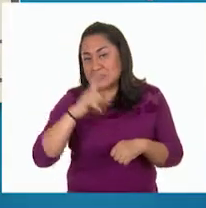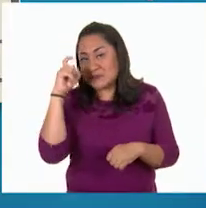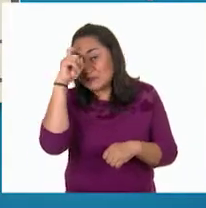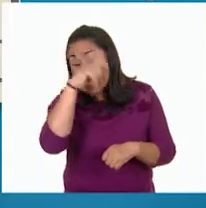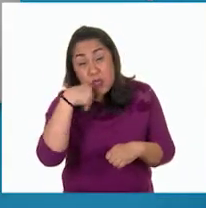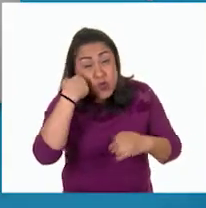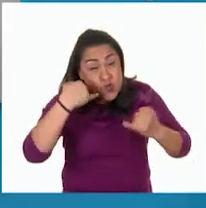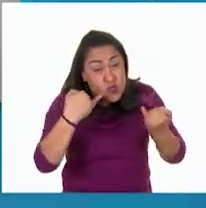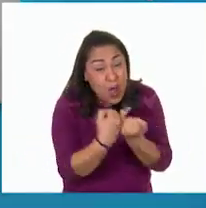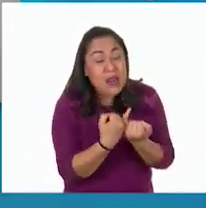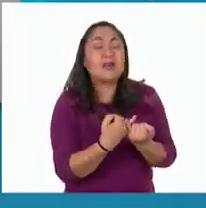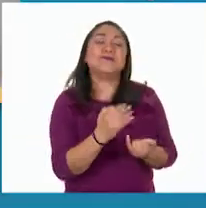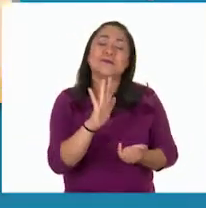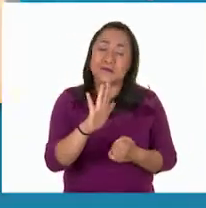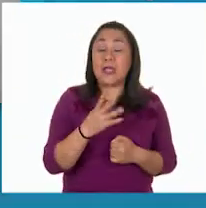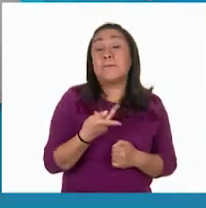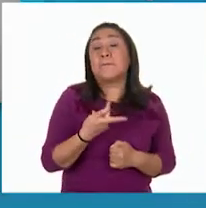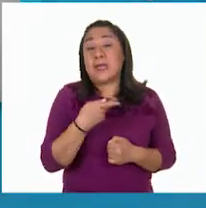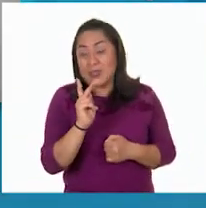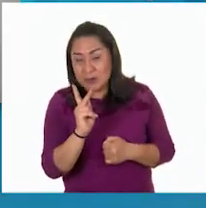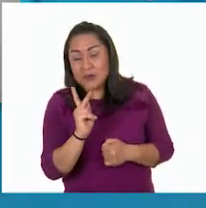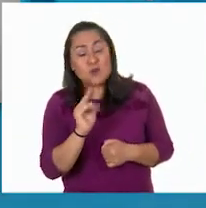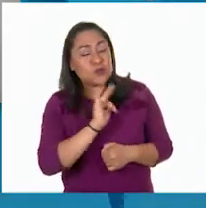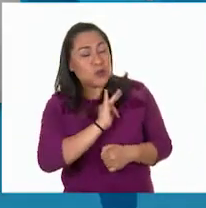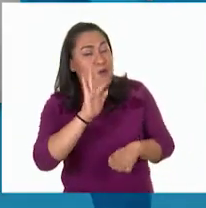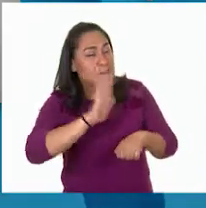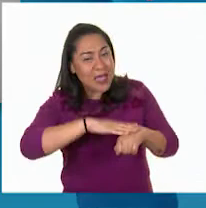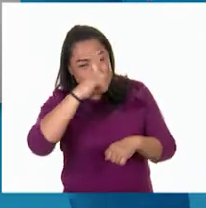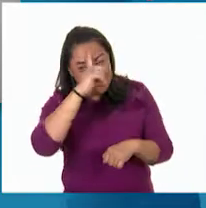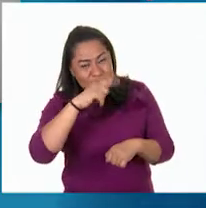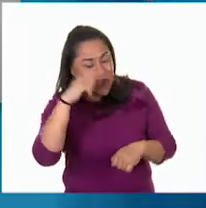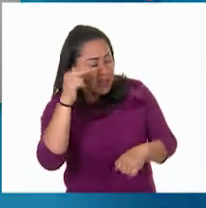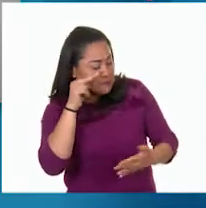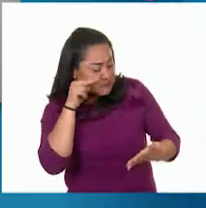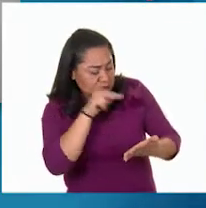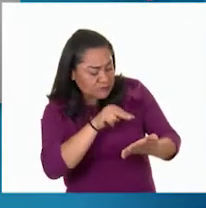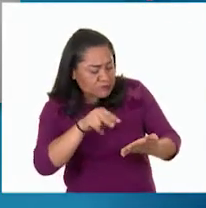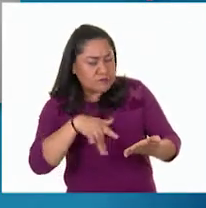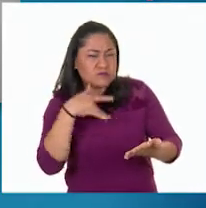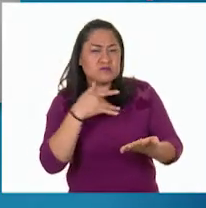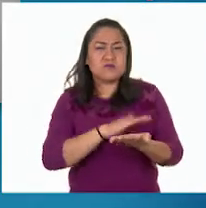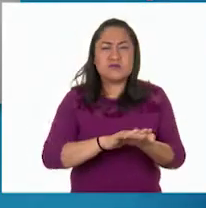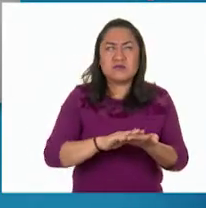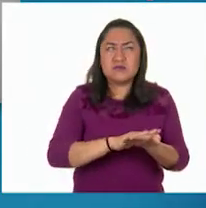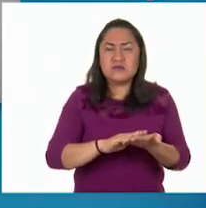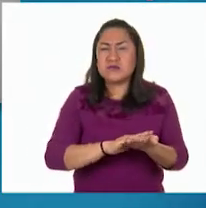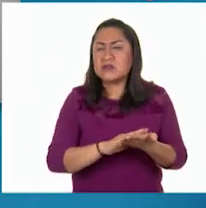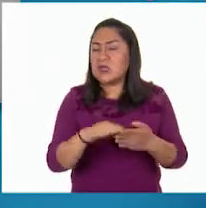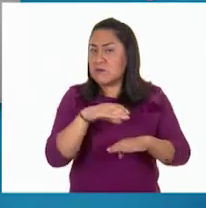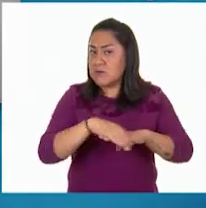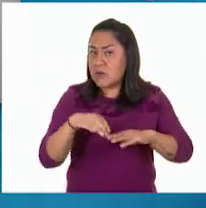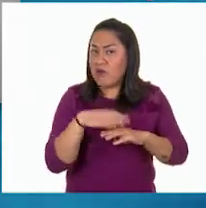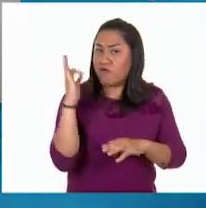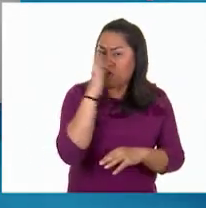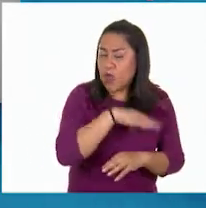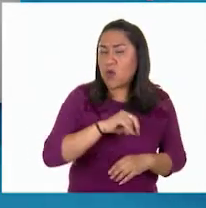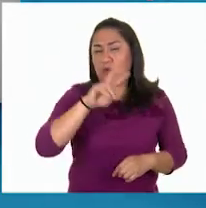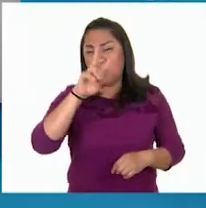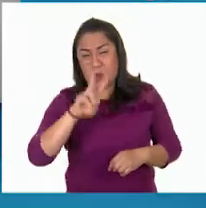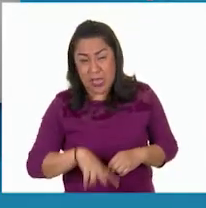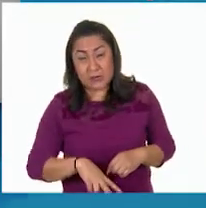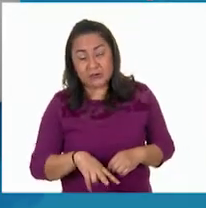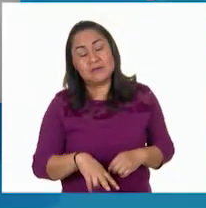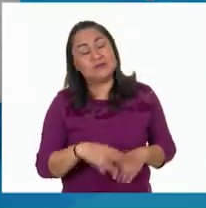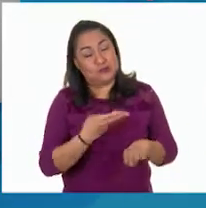replicar un billete. Sin embargo, permiten que sea muy fácil para todos ver y sentir si un billete es auténtico o no. Ejercicio